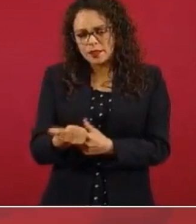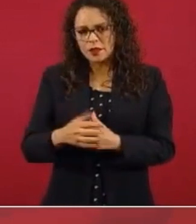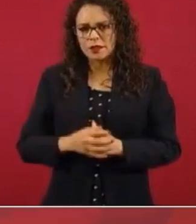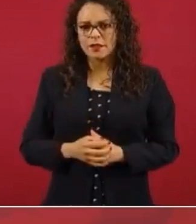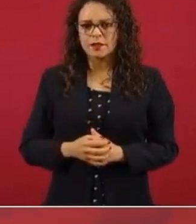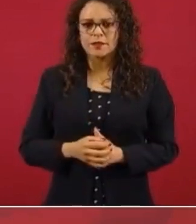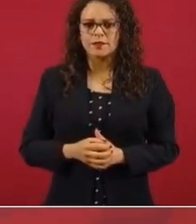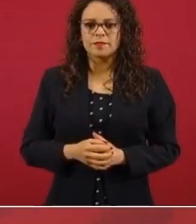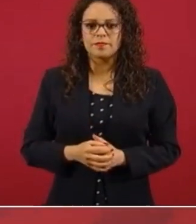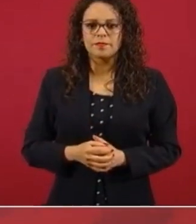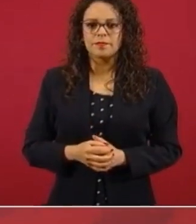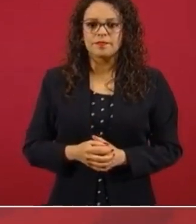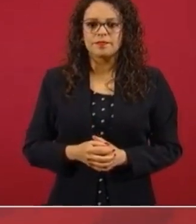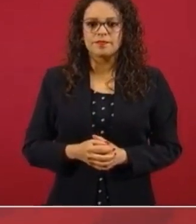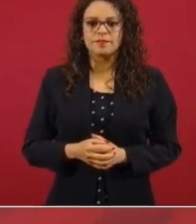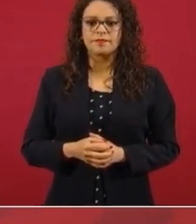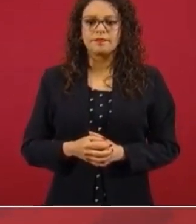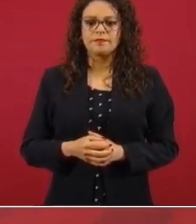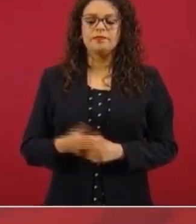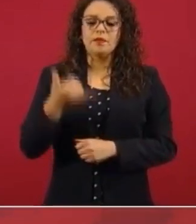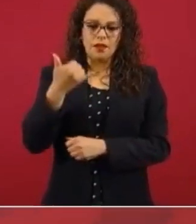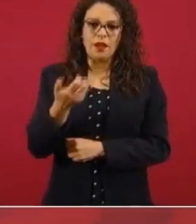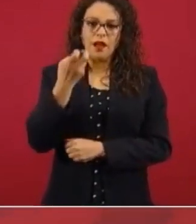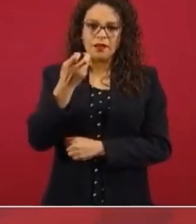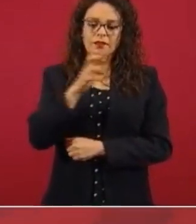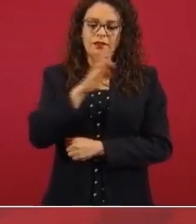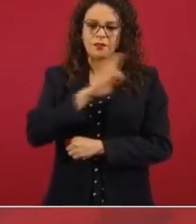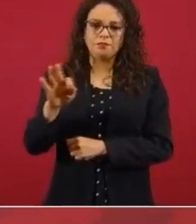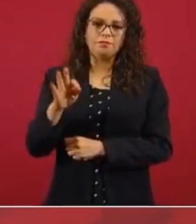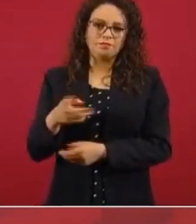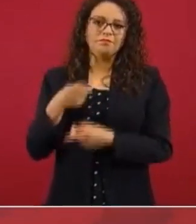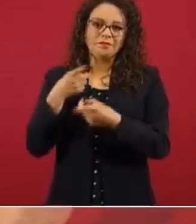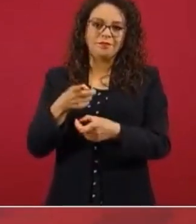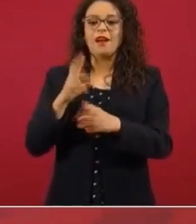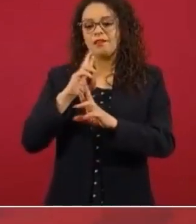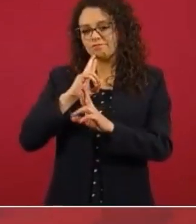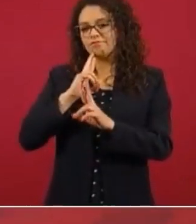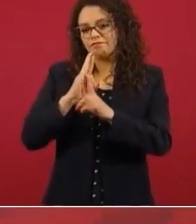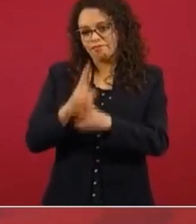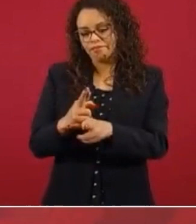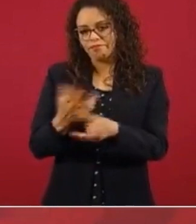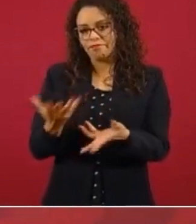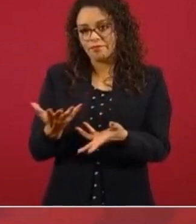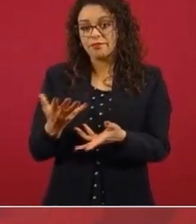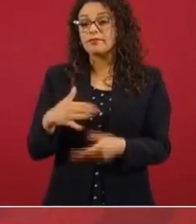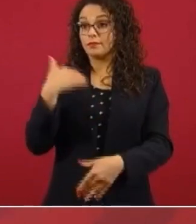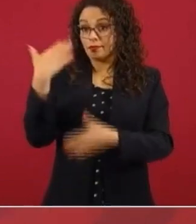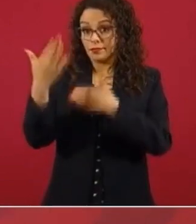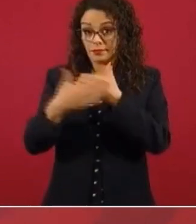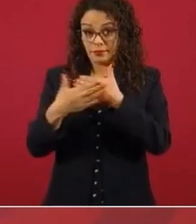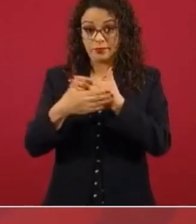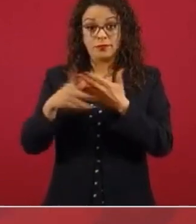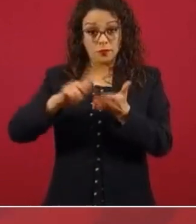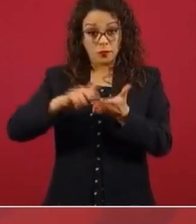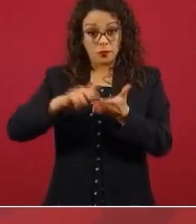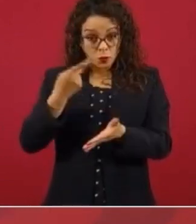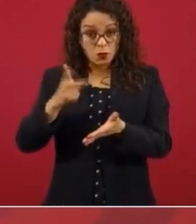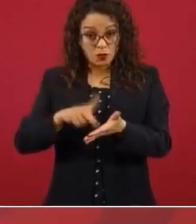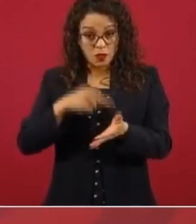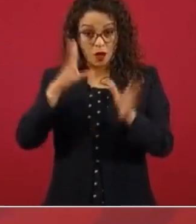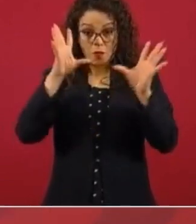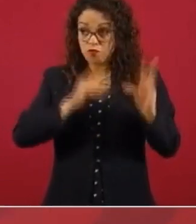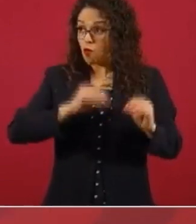y contestar la pregunta. Si va a seguir sucediendo,